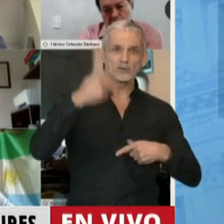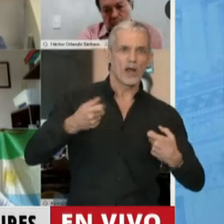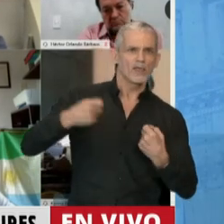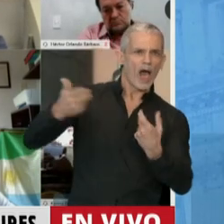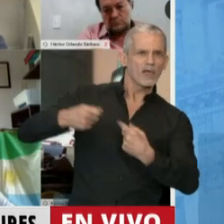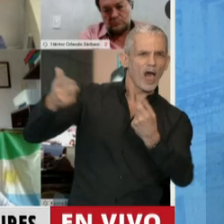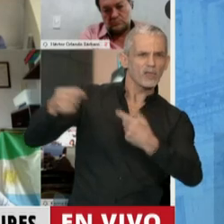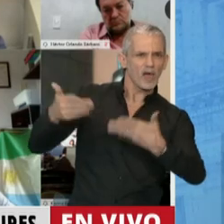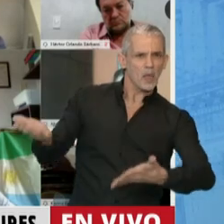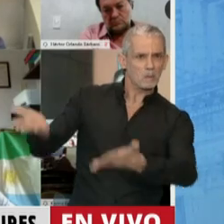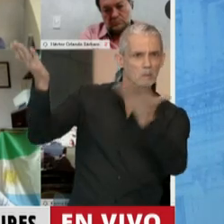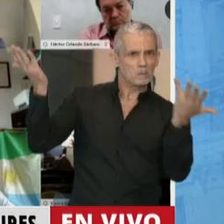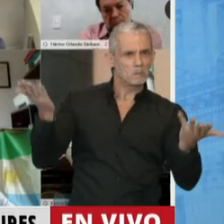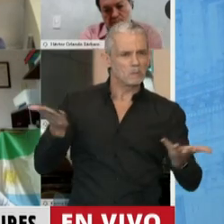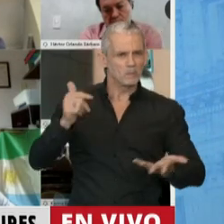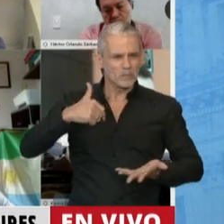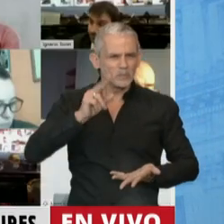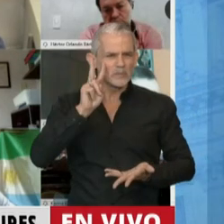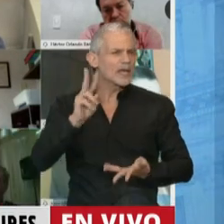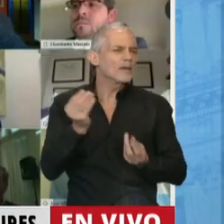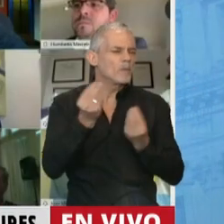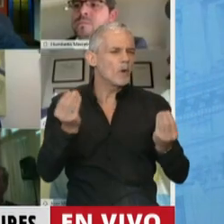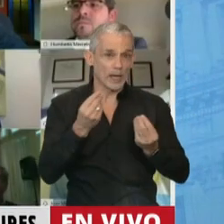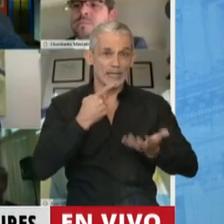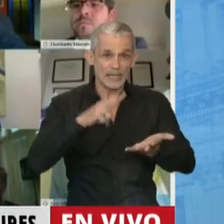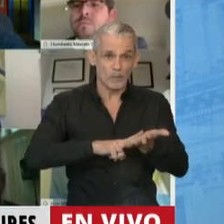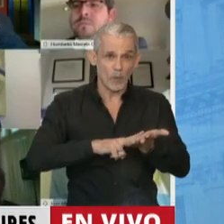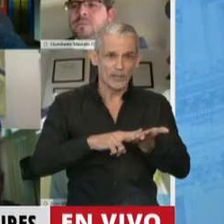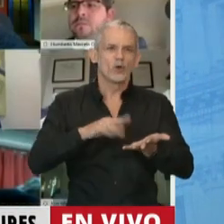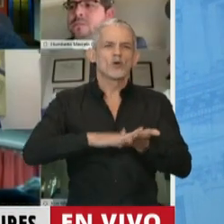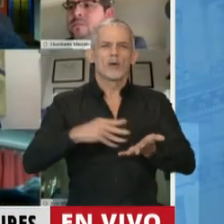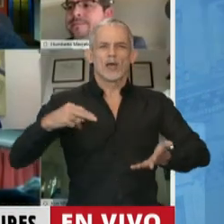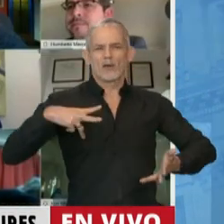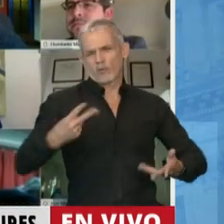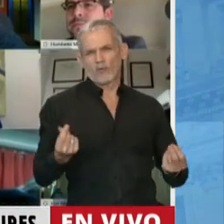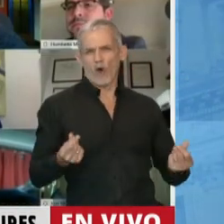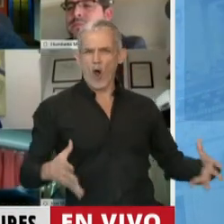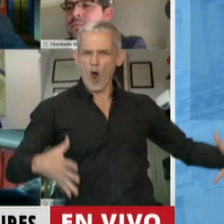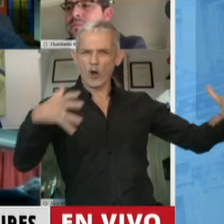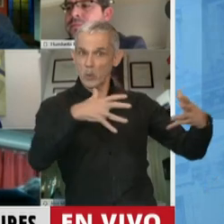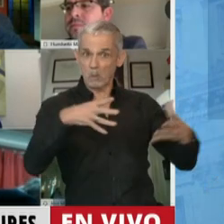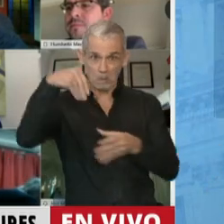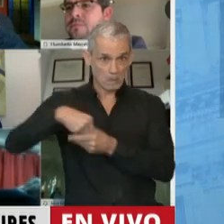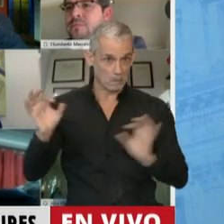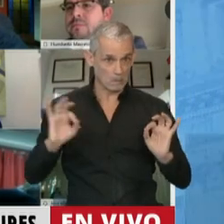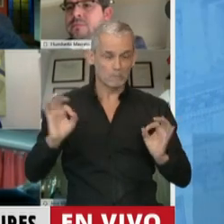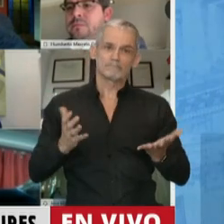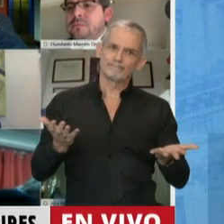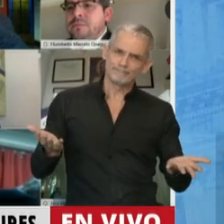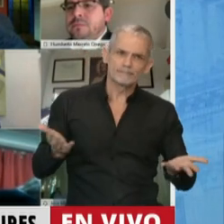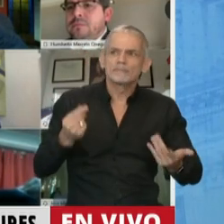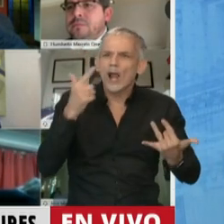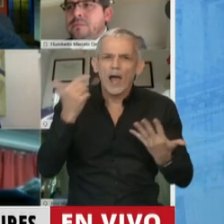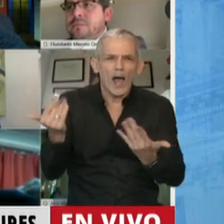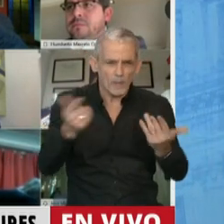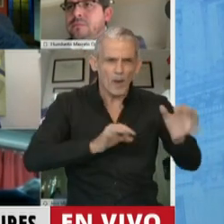Y entonces vemos que el impuesto a la grande fortuna no se vota. Bueno, los invitamos a que